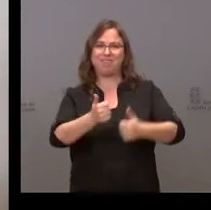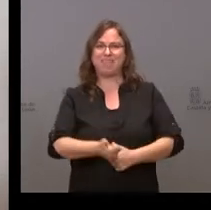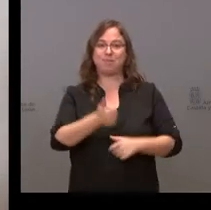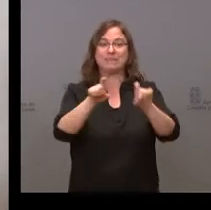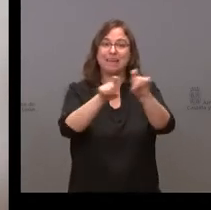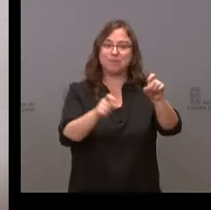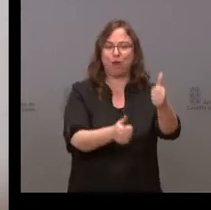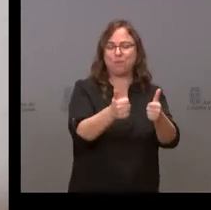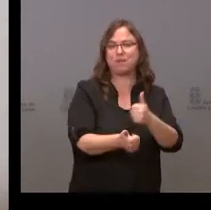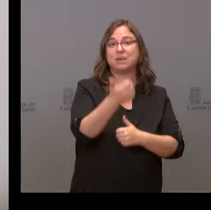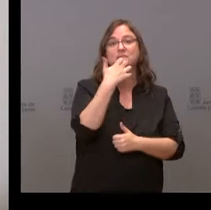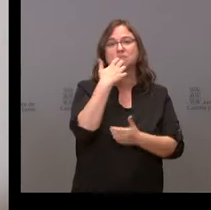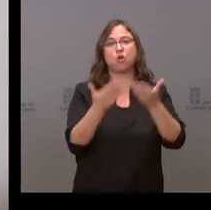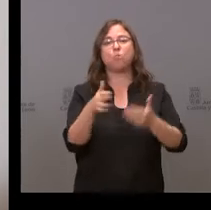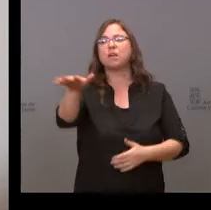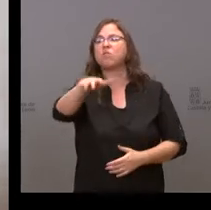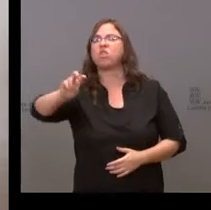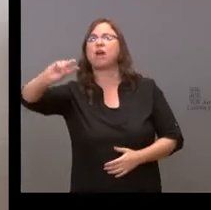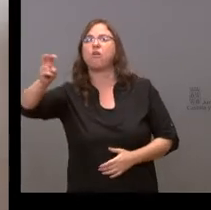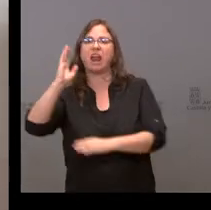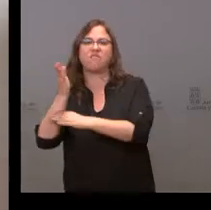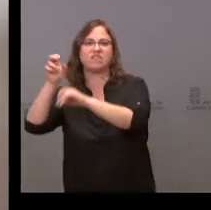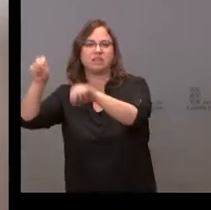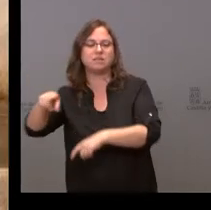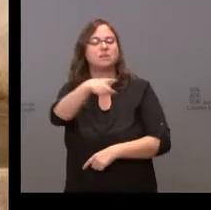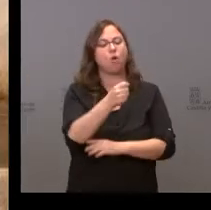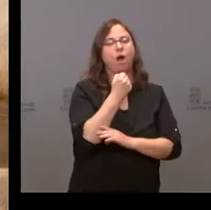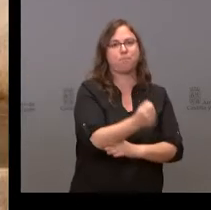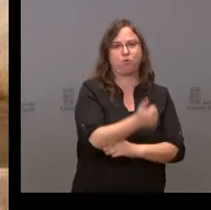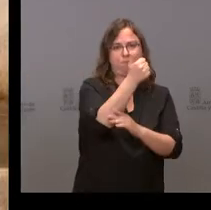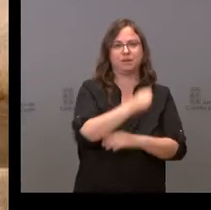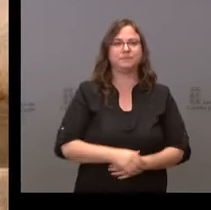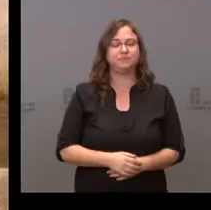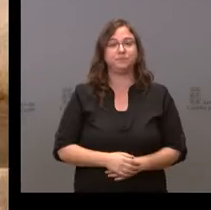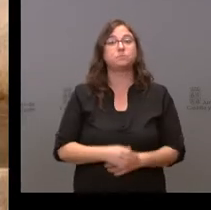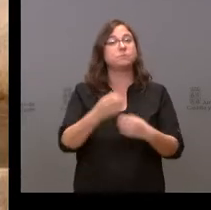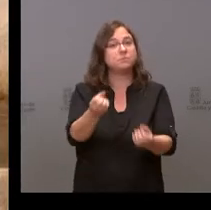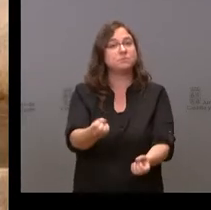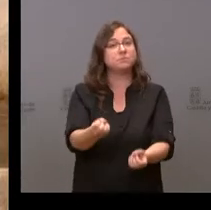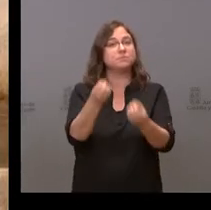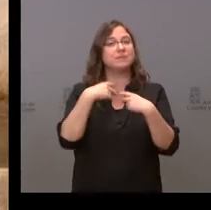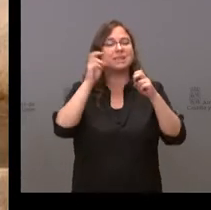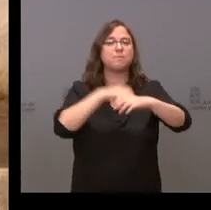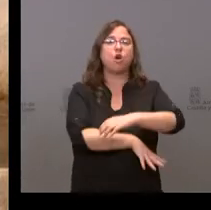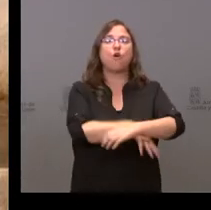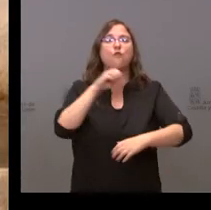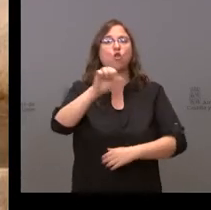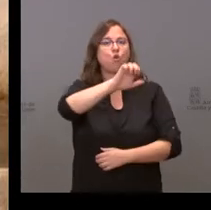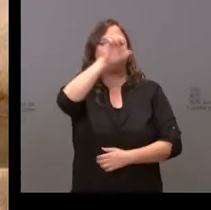respecto a otros lugares. También se nos ha trasladado respecto de los fondos europeos